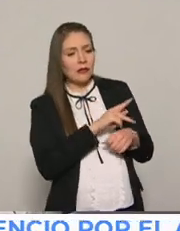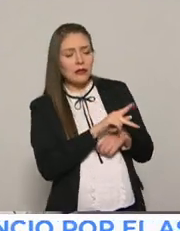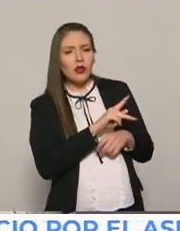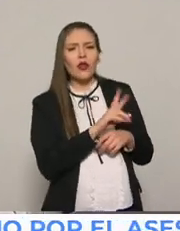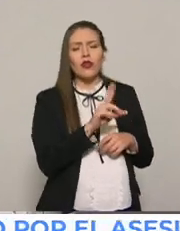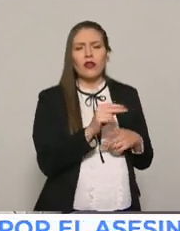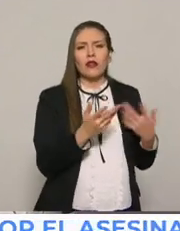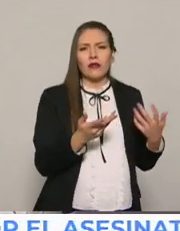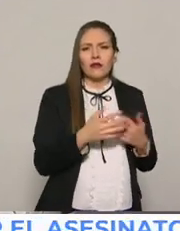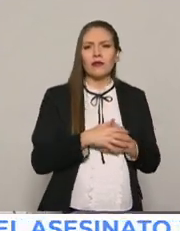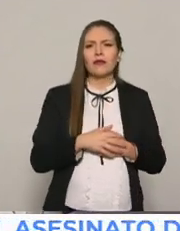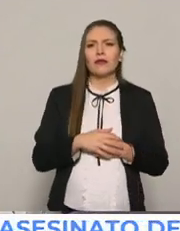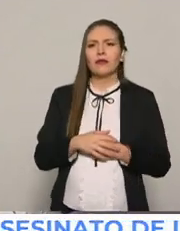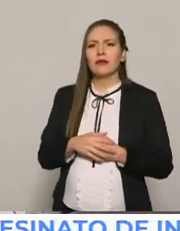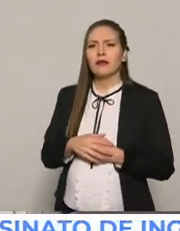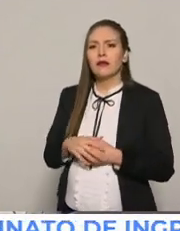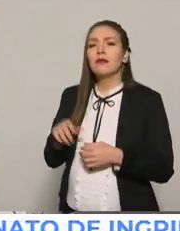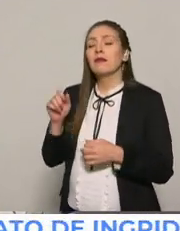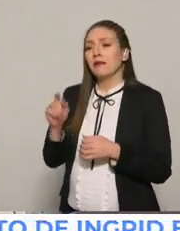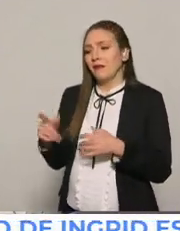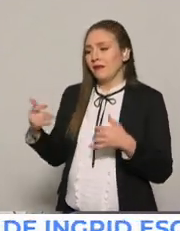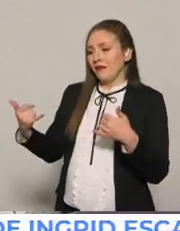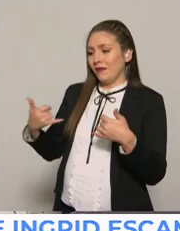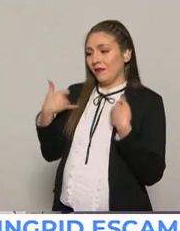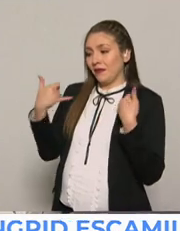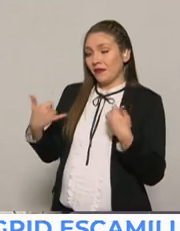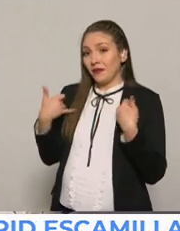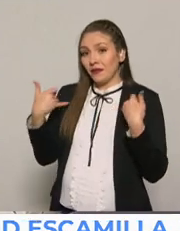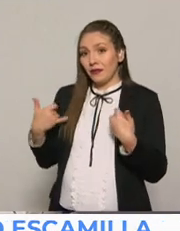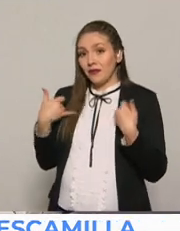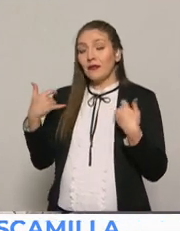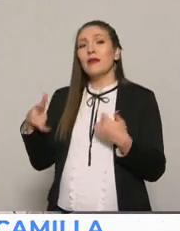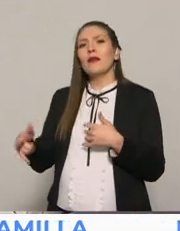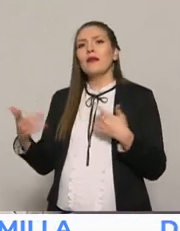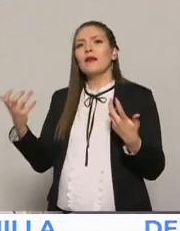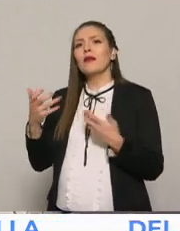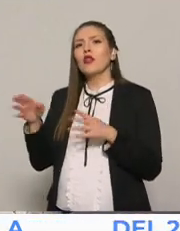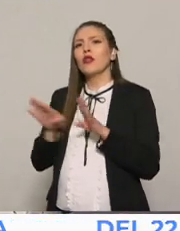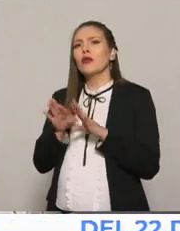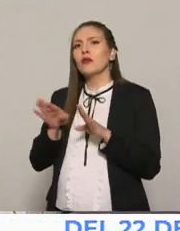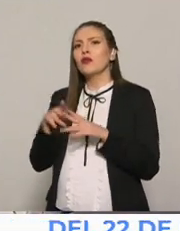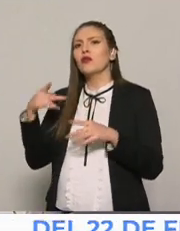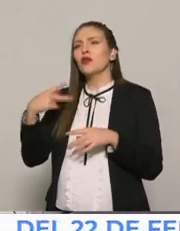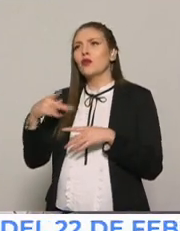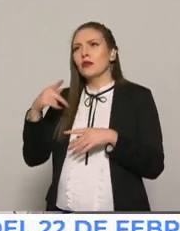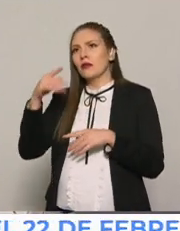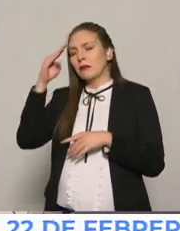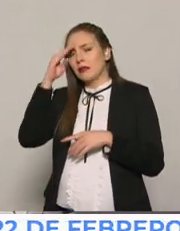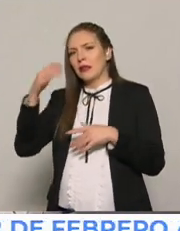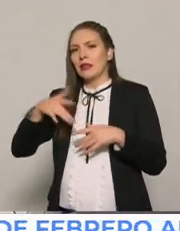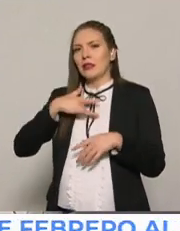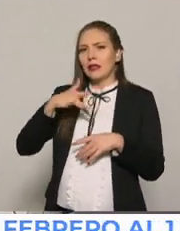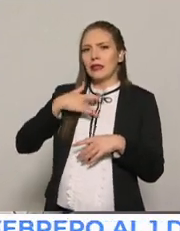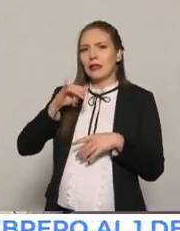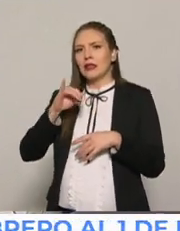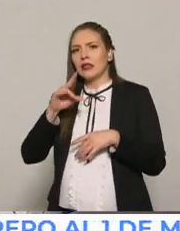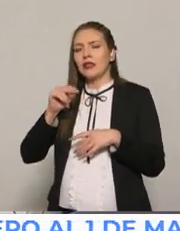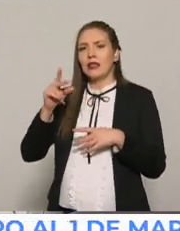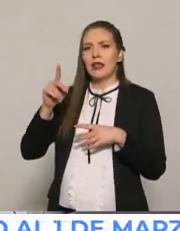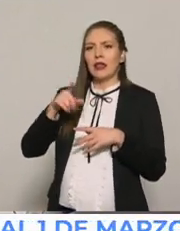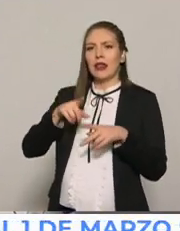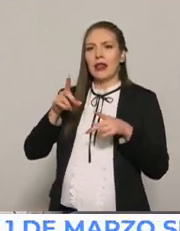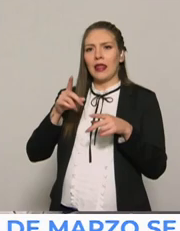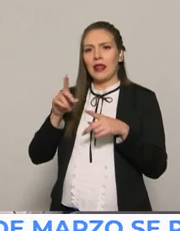crítica de lo que implica hacer cualquier tipo de actividad y de discernir los diferentes riesgos. Los riesgos no solamente están en las redes